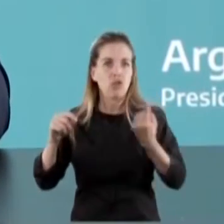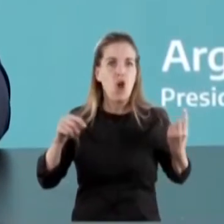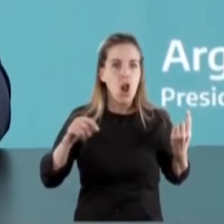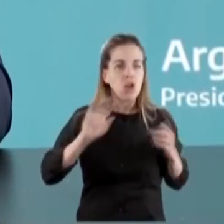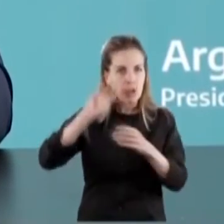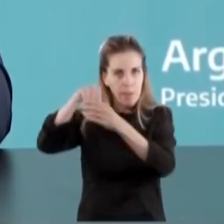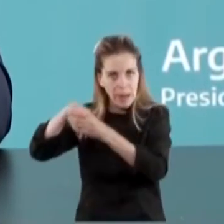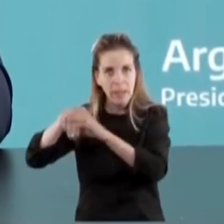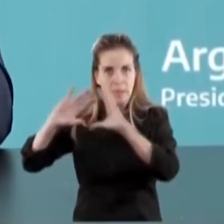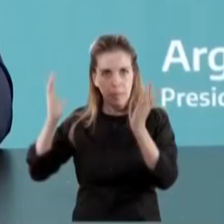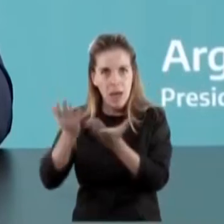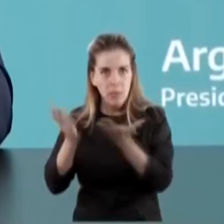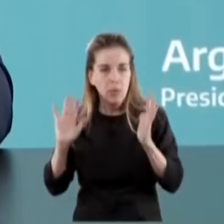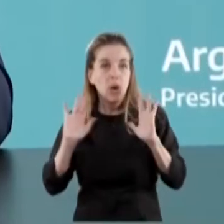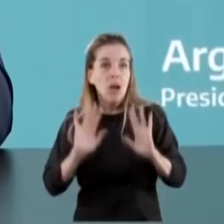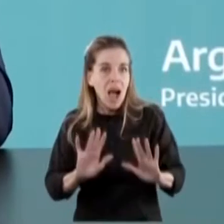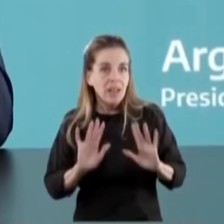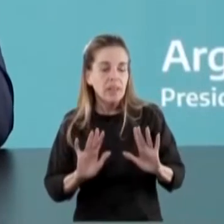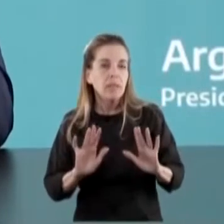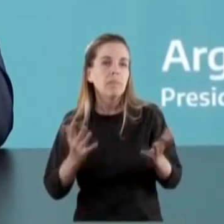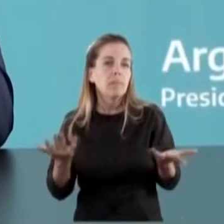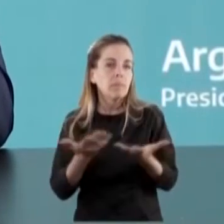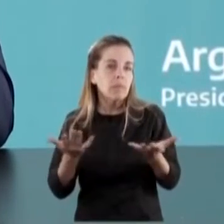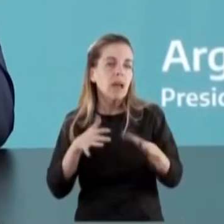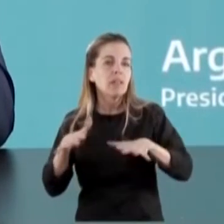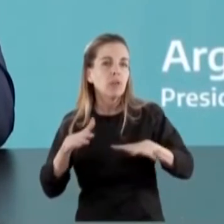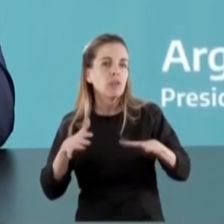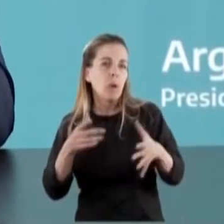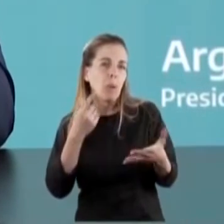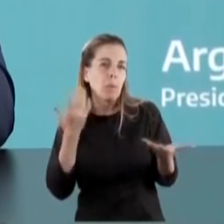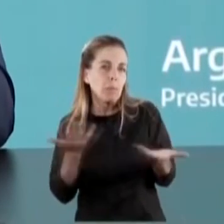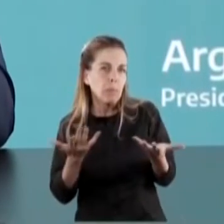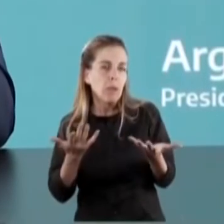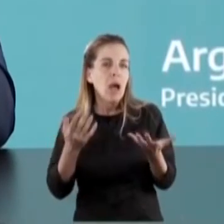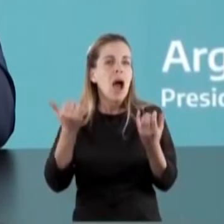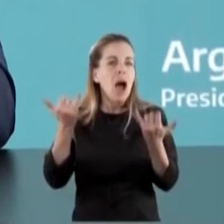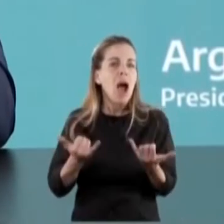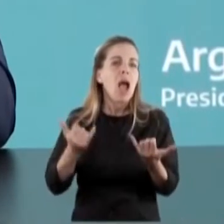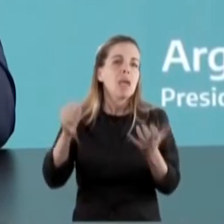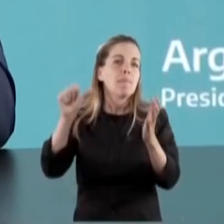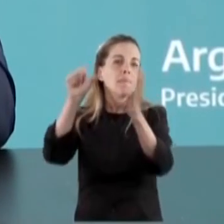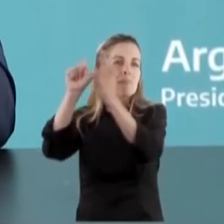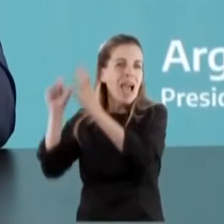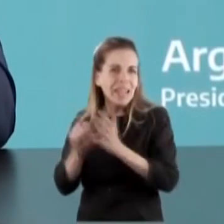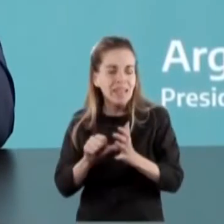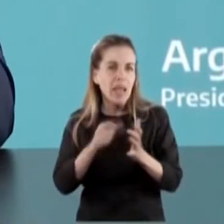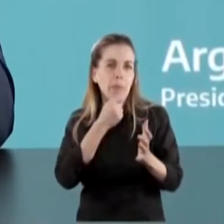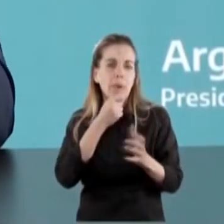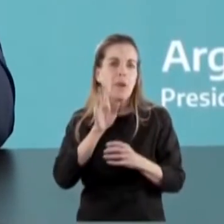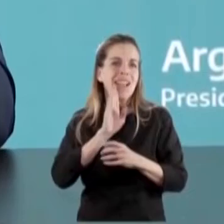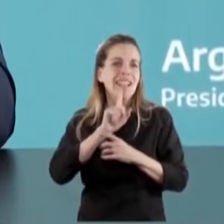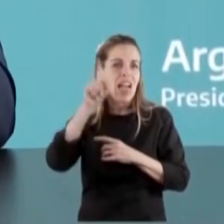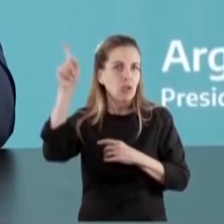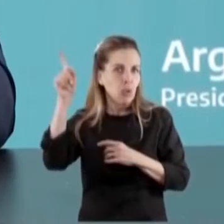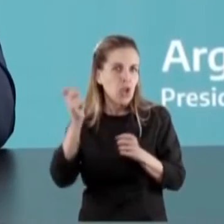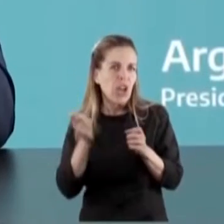que hoy está impactando en esto que vemos a diario. Digamos, vemos países como la Reserva Federal de Estados Unidos que